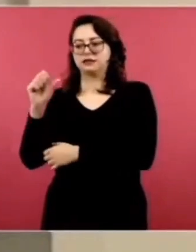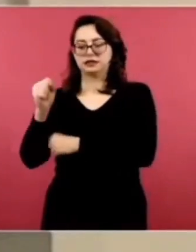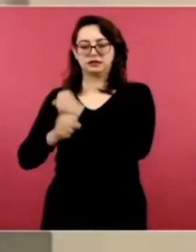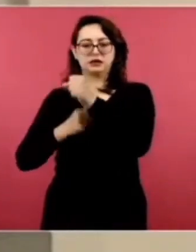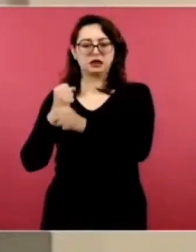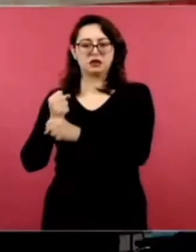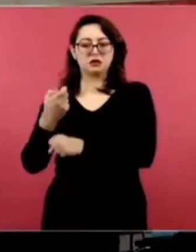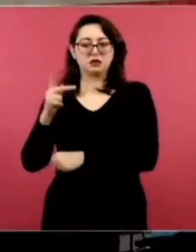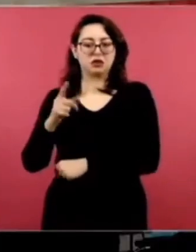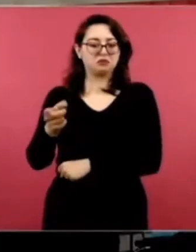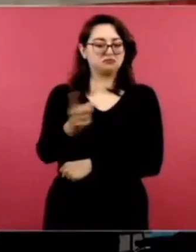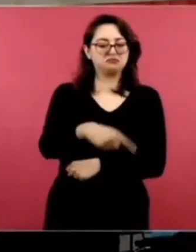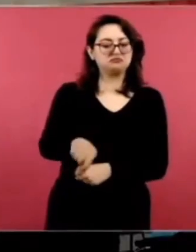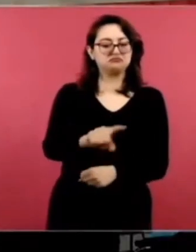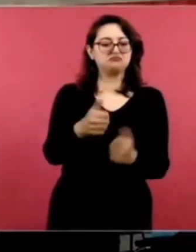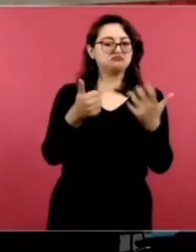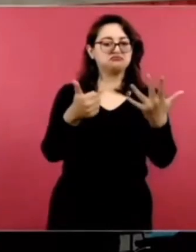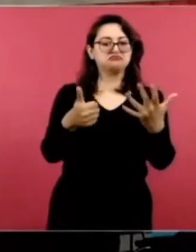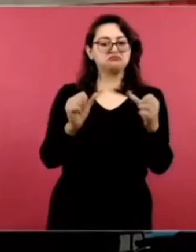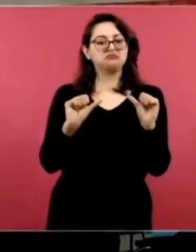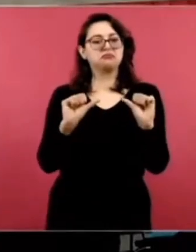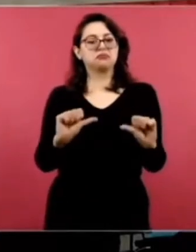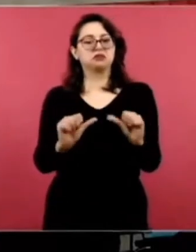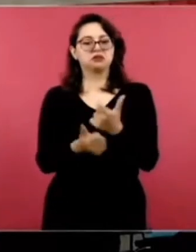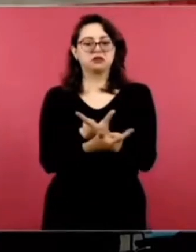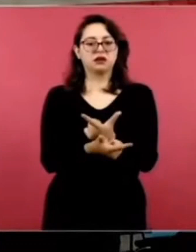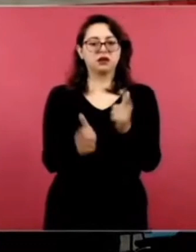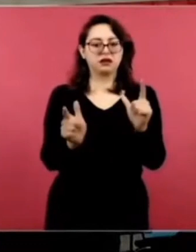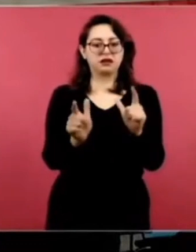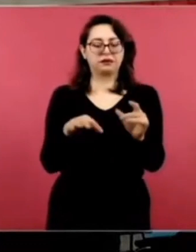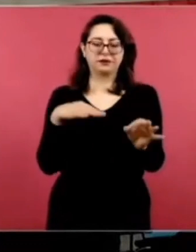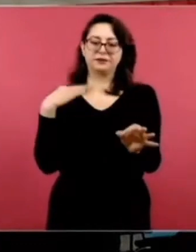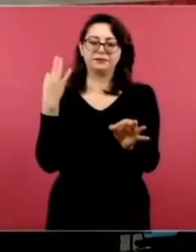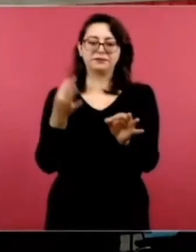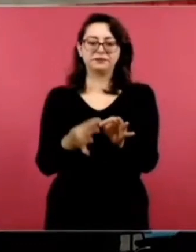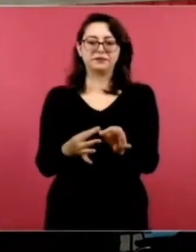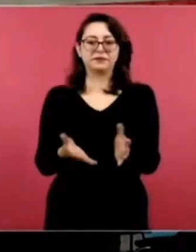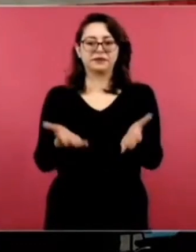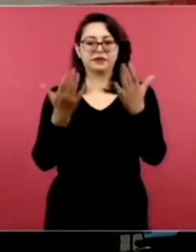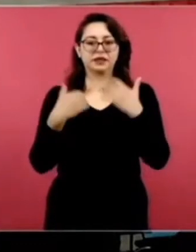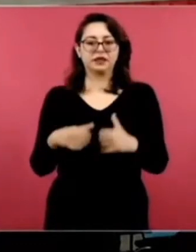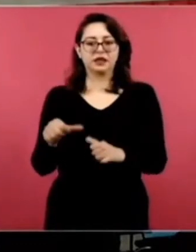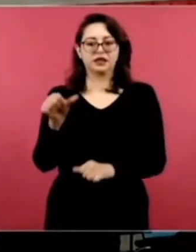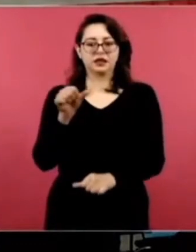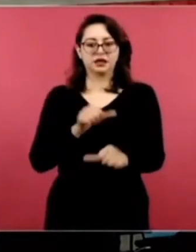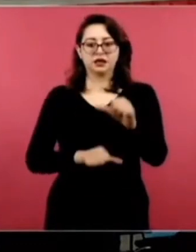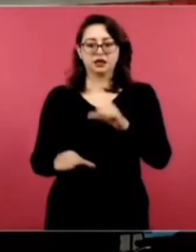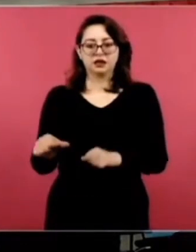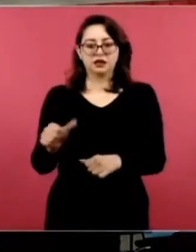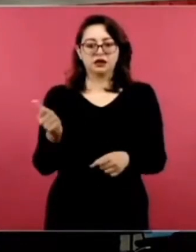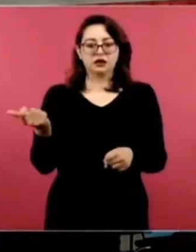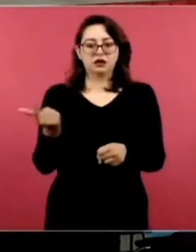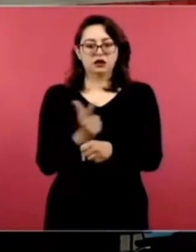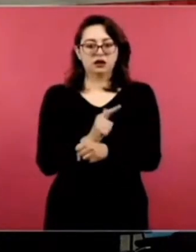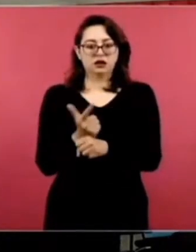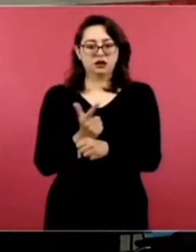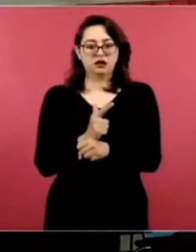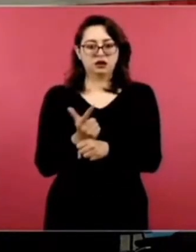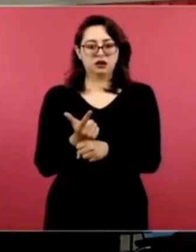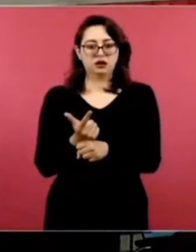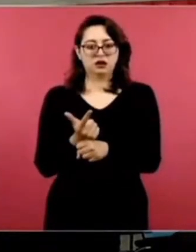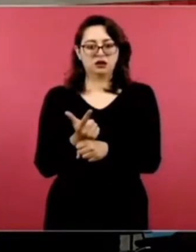Sería cuánto, señor presidente. Me permito ceder el micrófono al licenciado